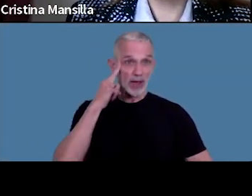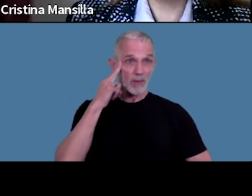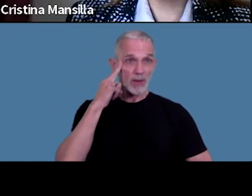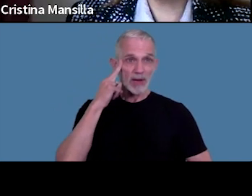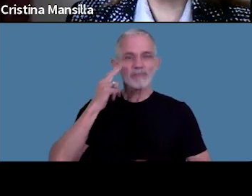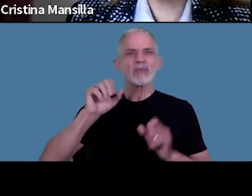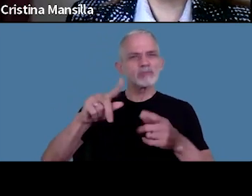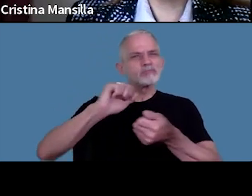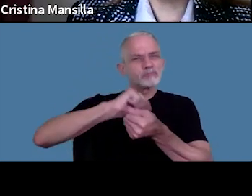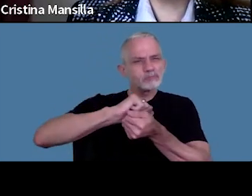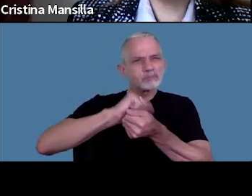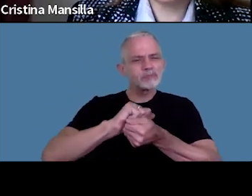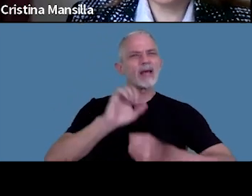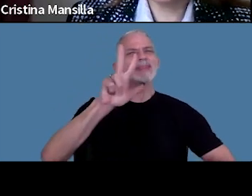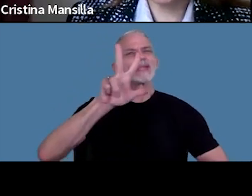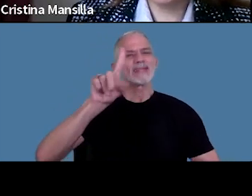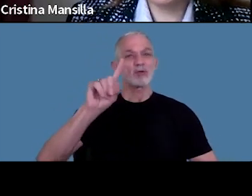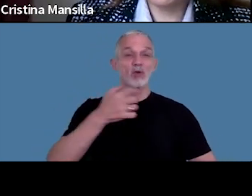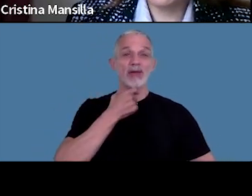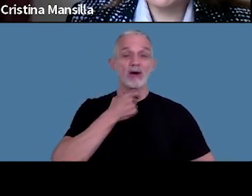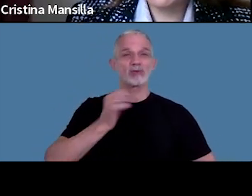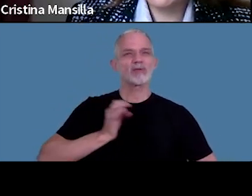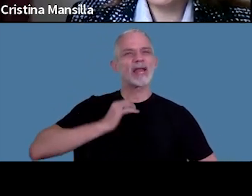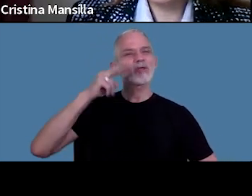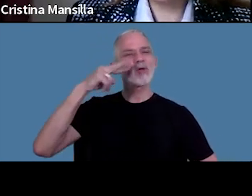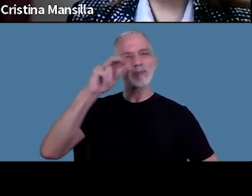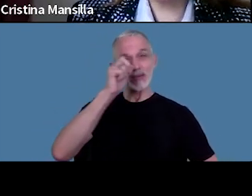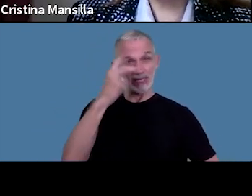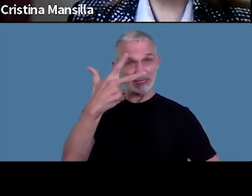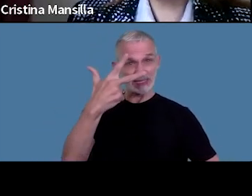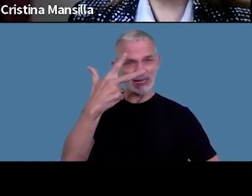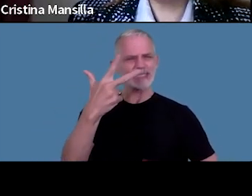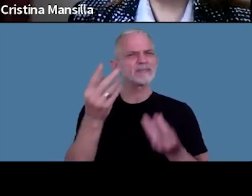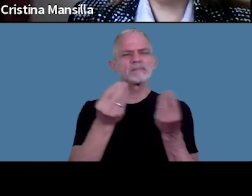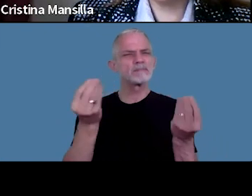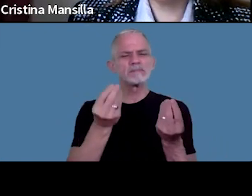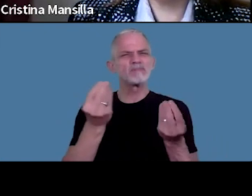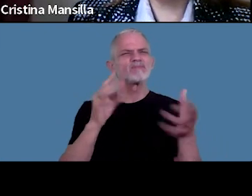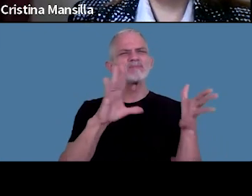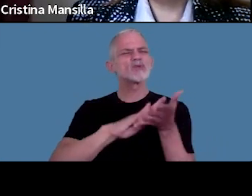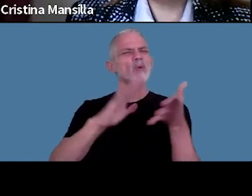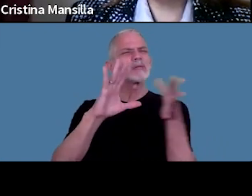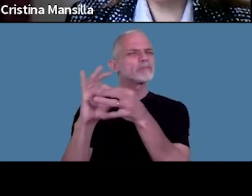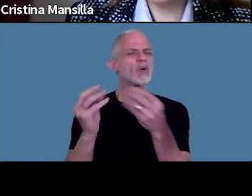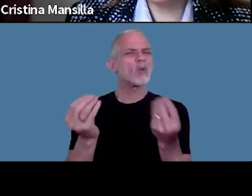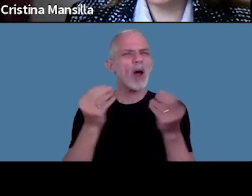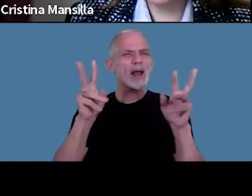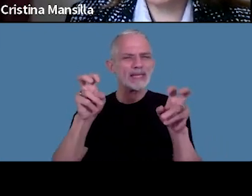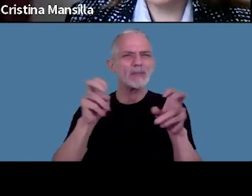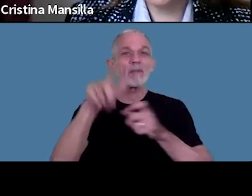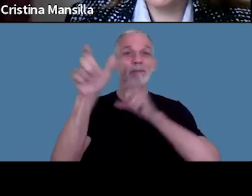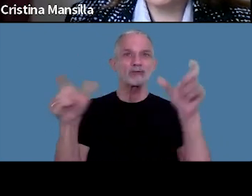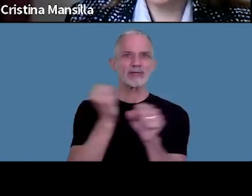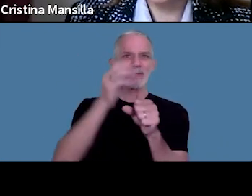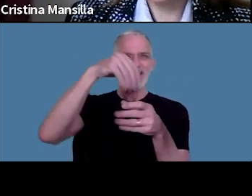publicación del 31 de agosto 2023 y esto se relaciona con personal de